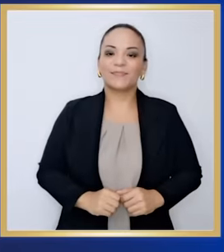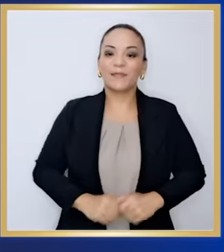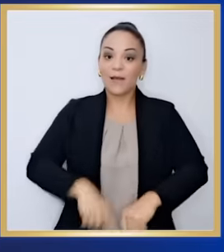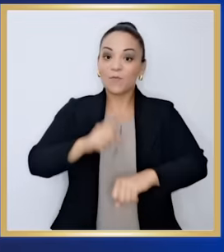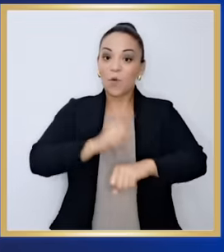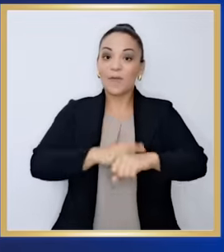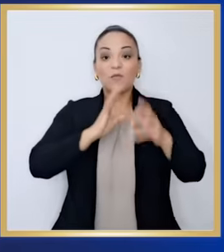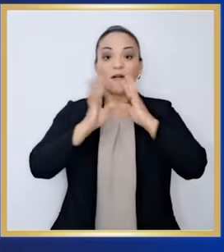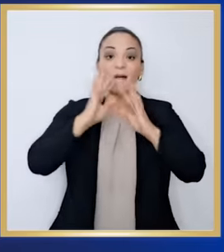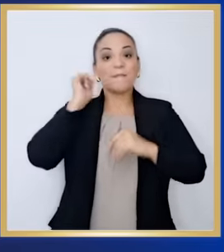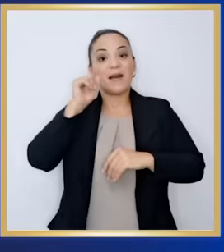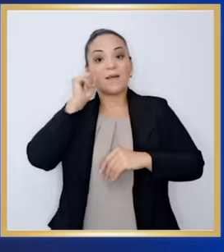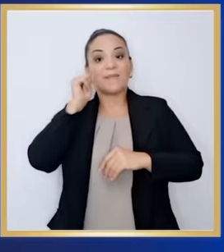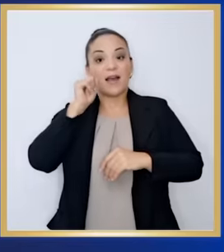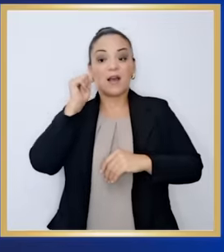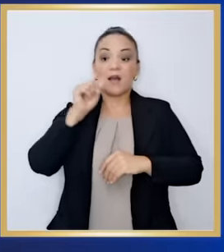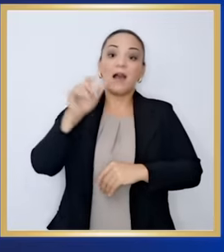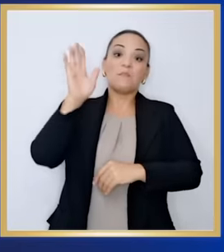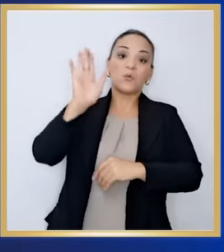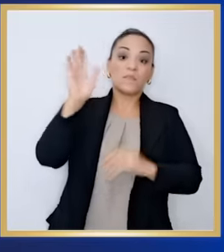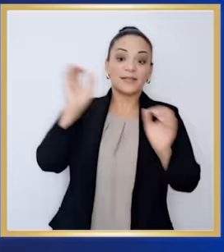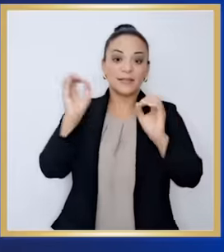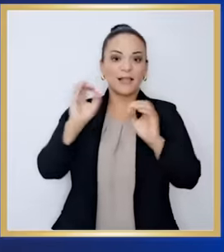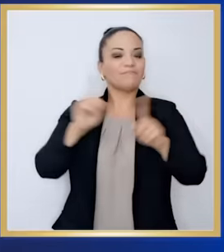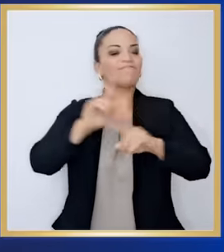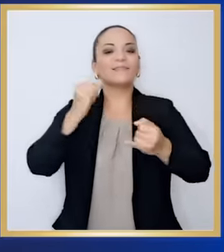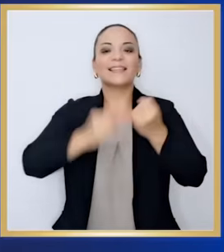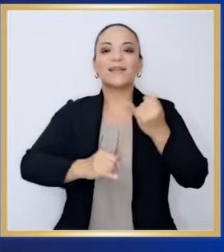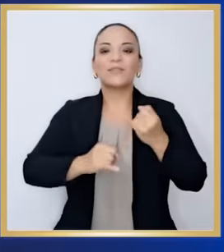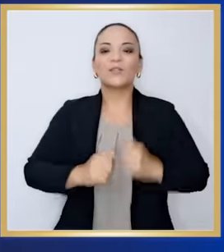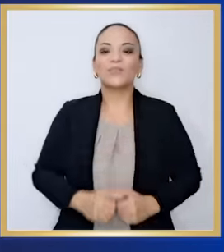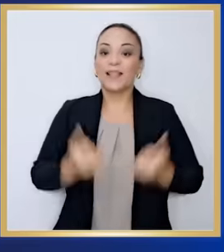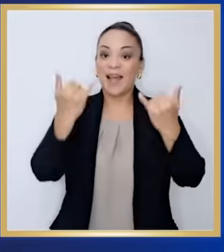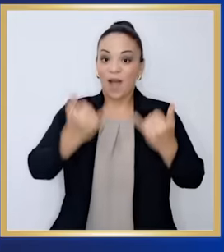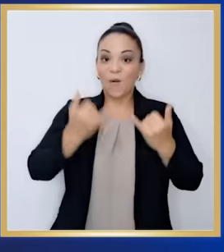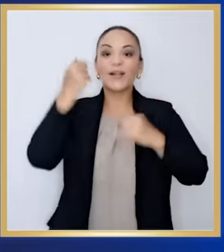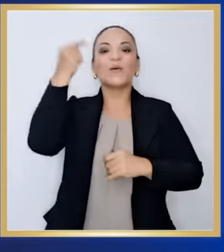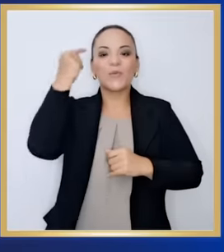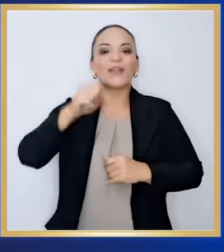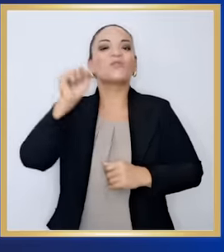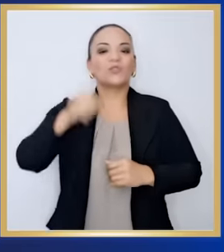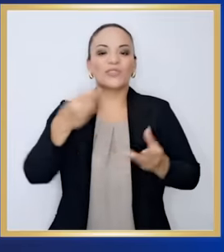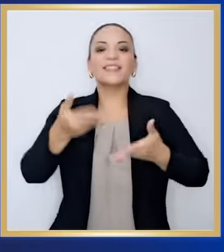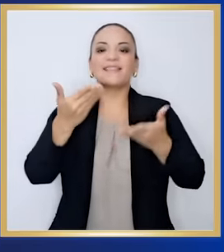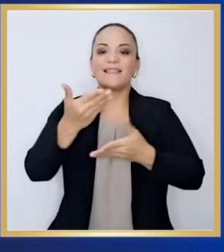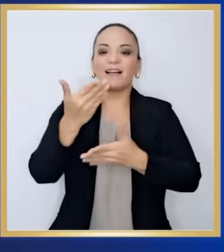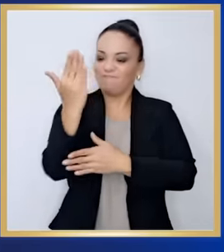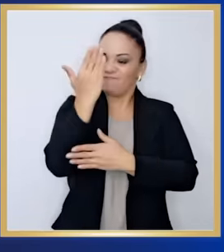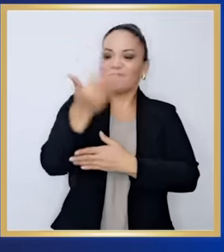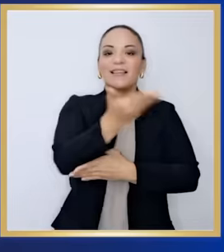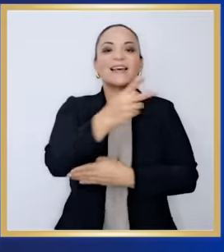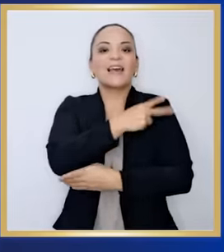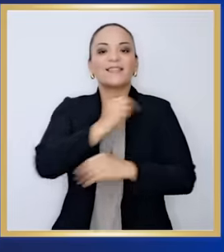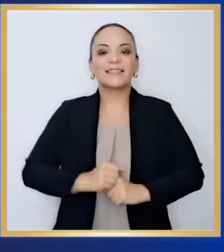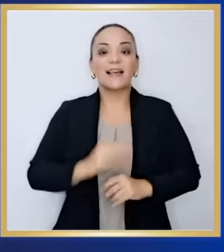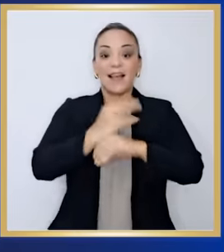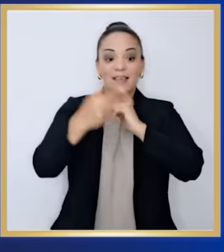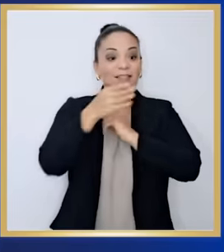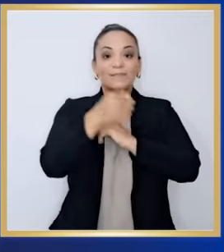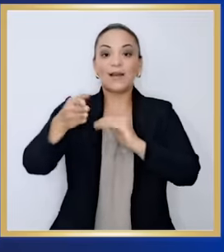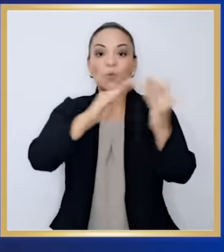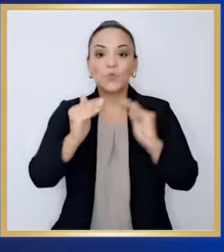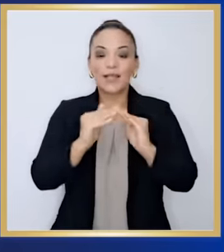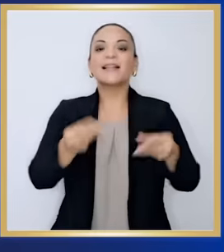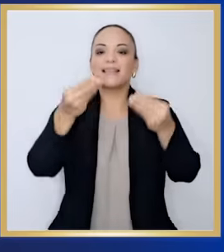gobierno sí le da la cara a sus jefes y cada vez que llega a una comunidad le entrega obras que mejoran realmente su calidad